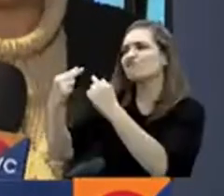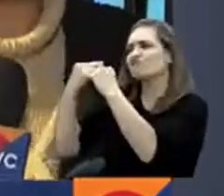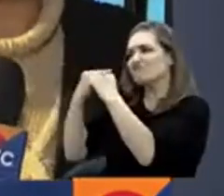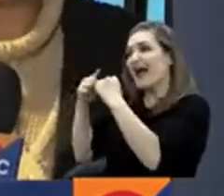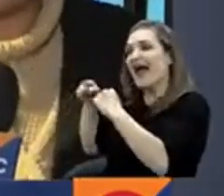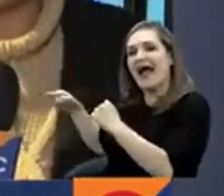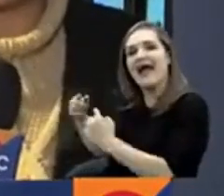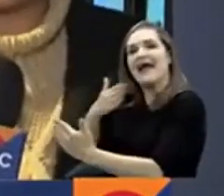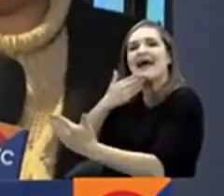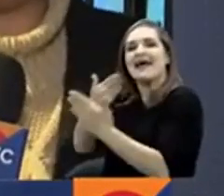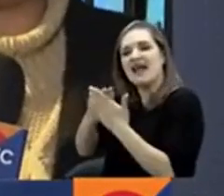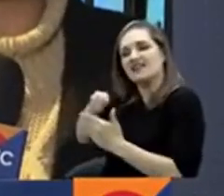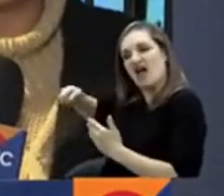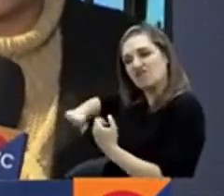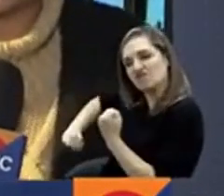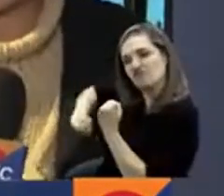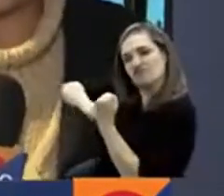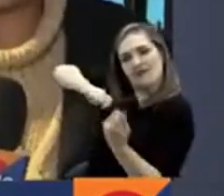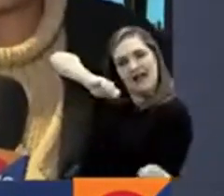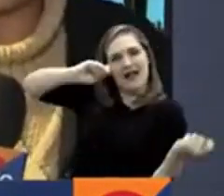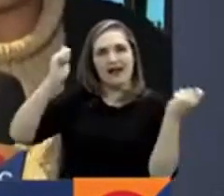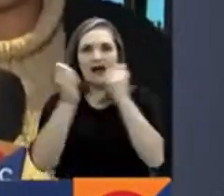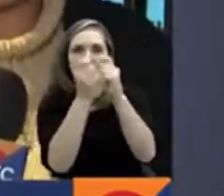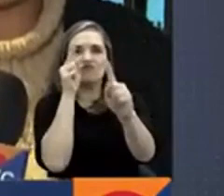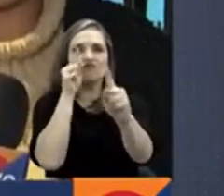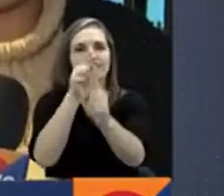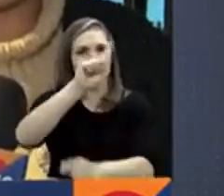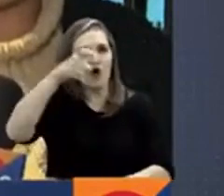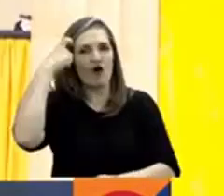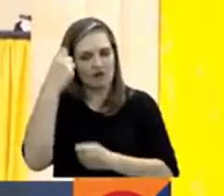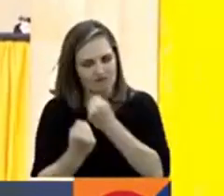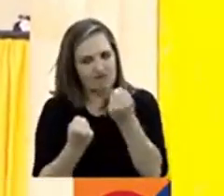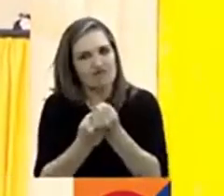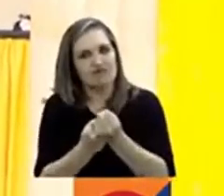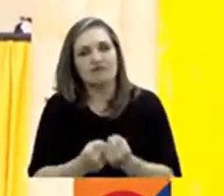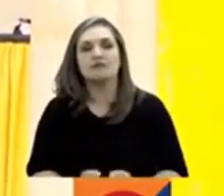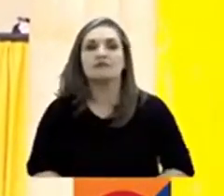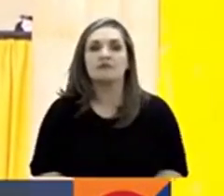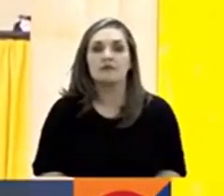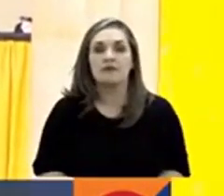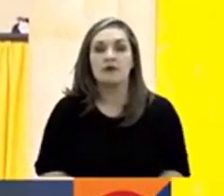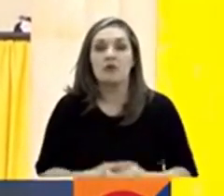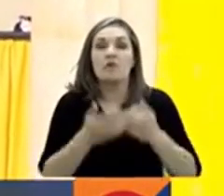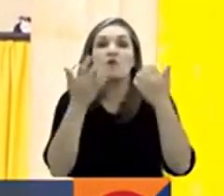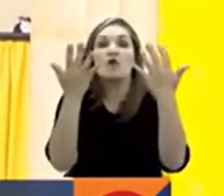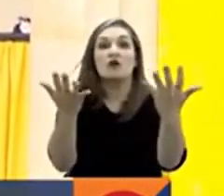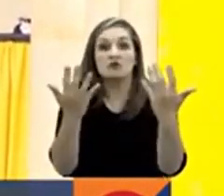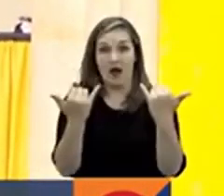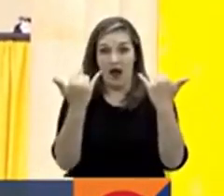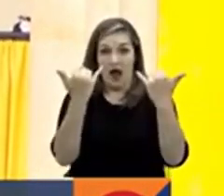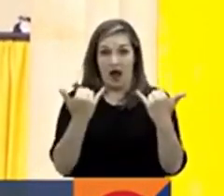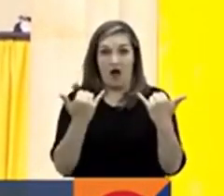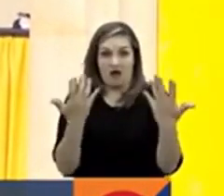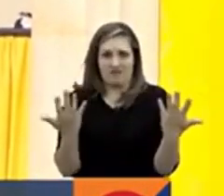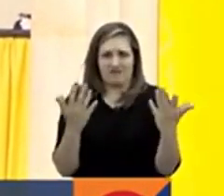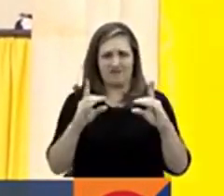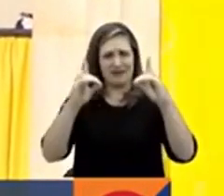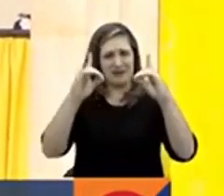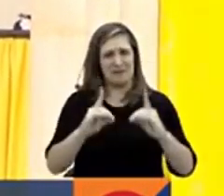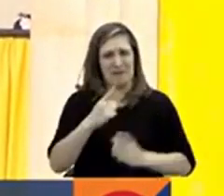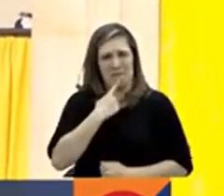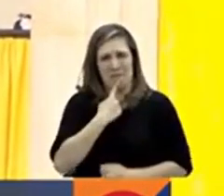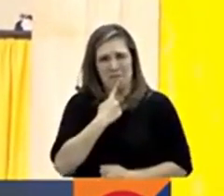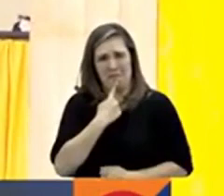precursores de estos cambios que adelanta su gobierno. Por eso, esa decisión absurda de